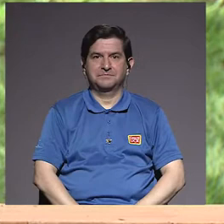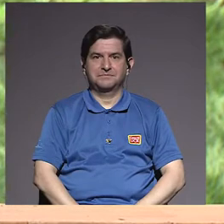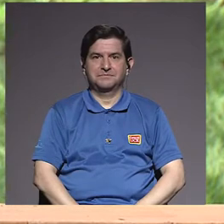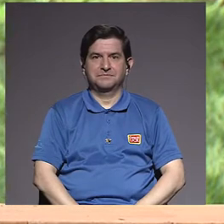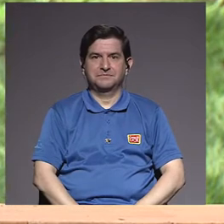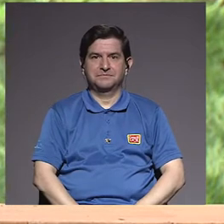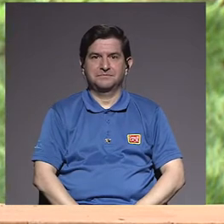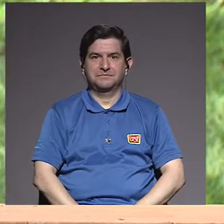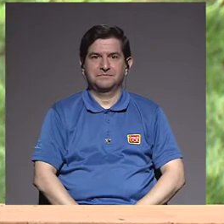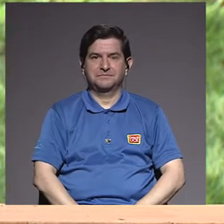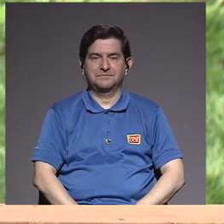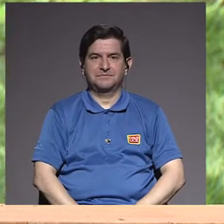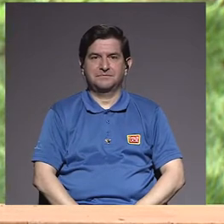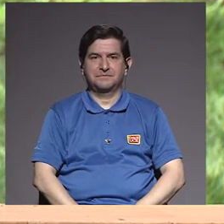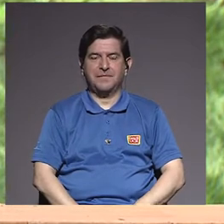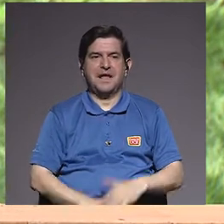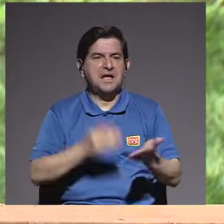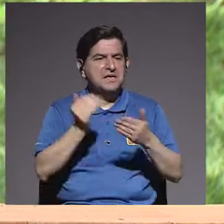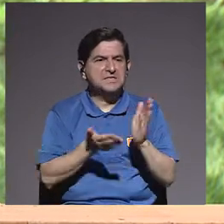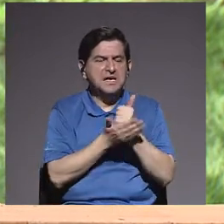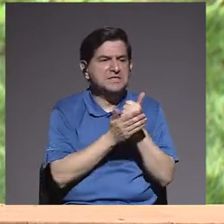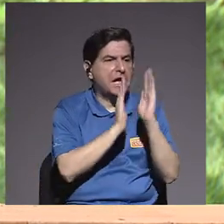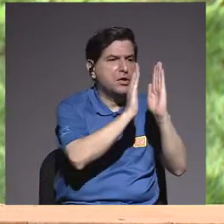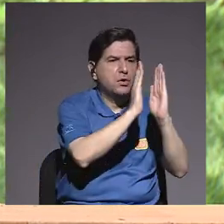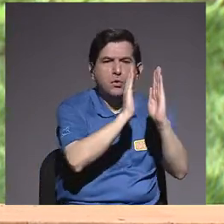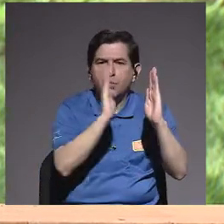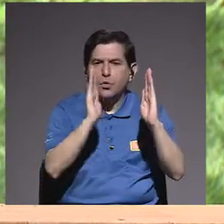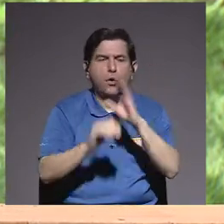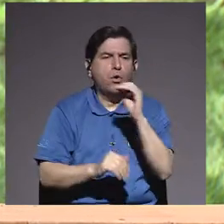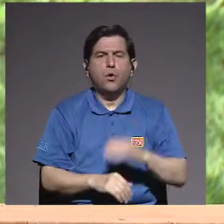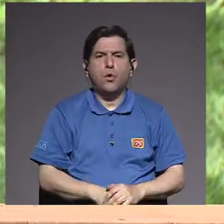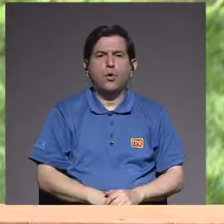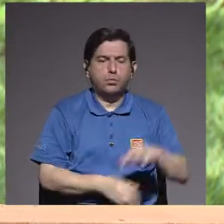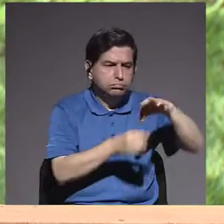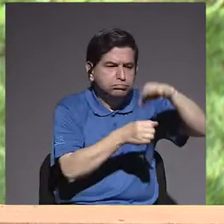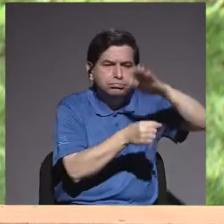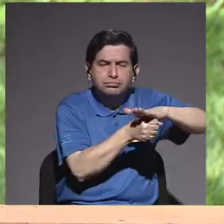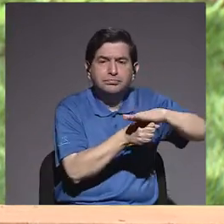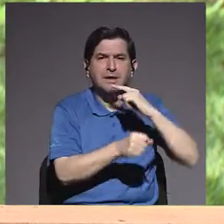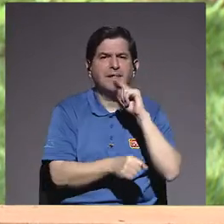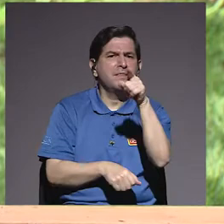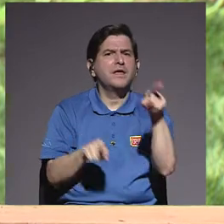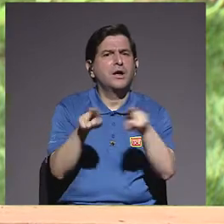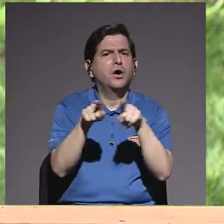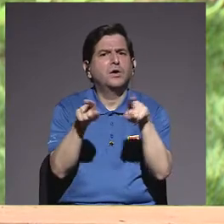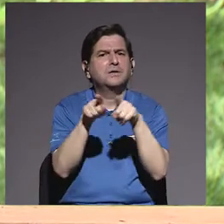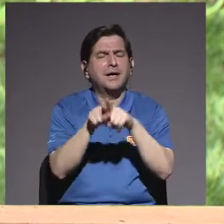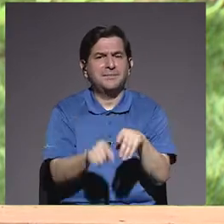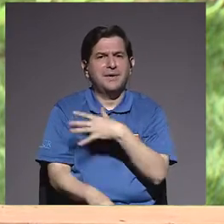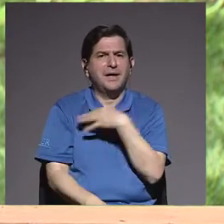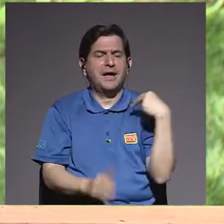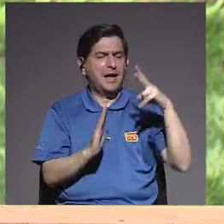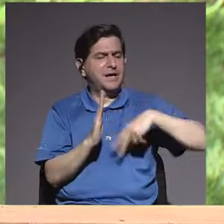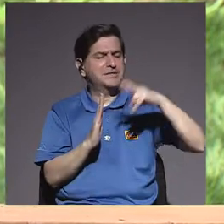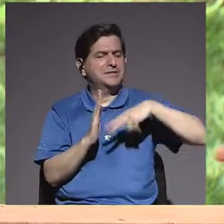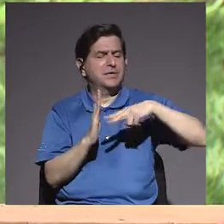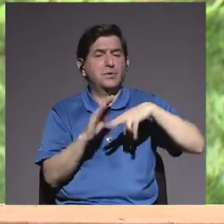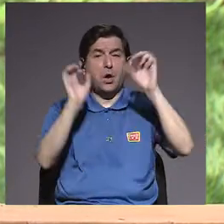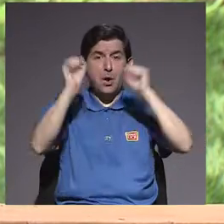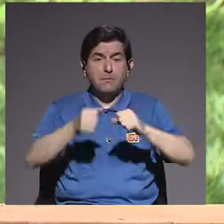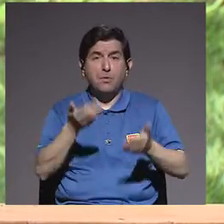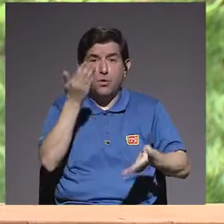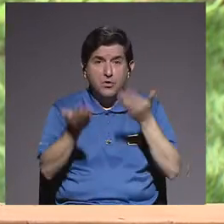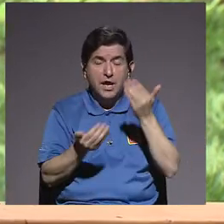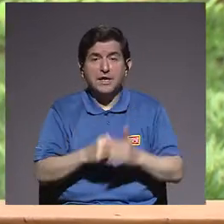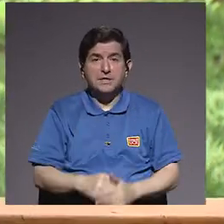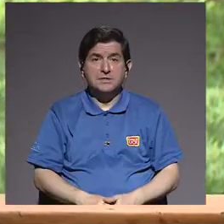algo que acomodar, algo que sembrar. Ajá, usted decía ahorita también que si le gustaba leer y qué sé yo, podría